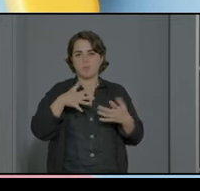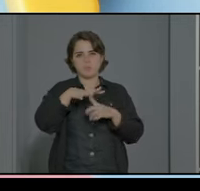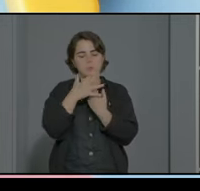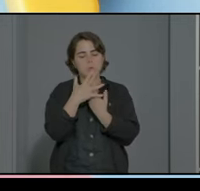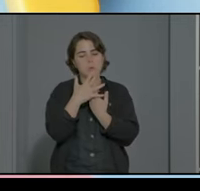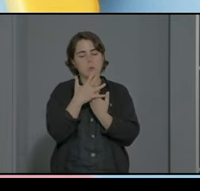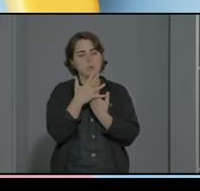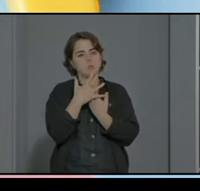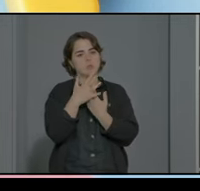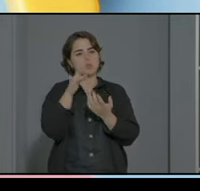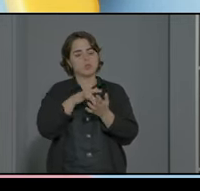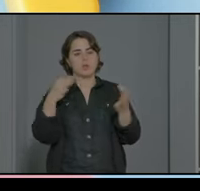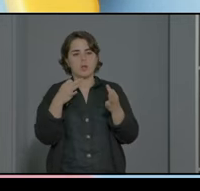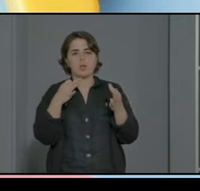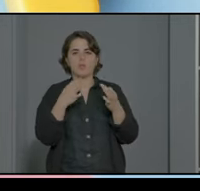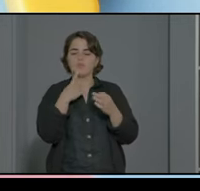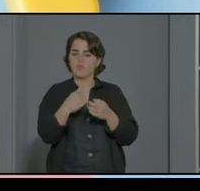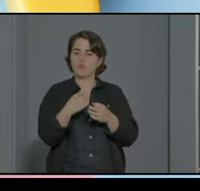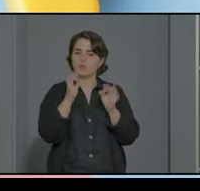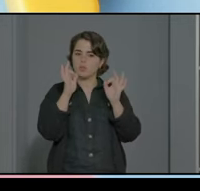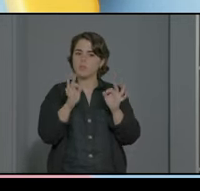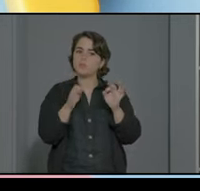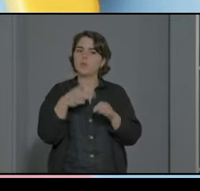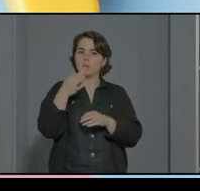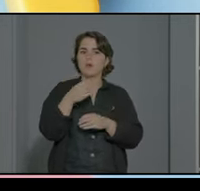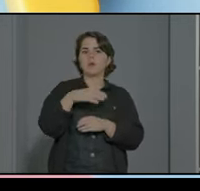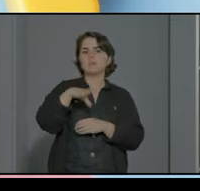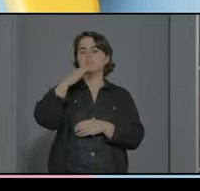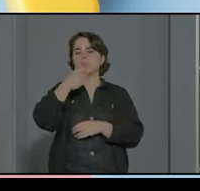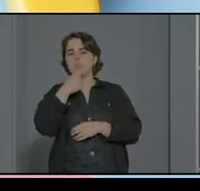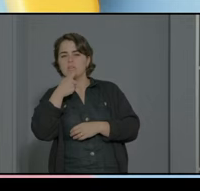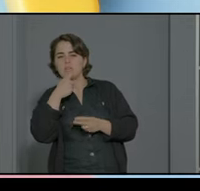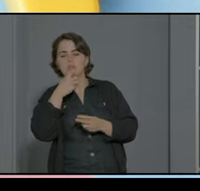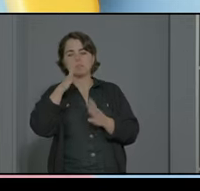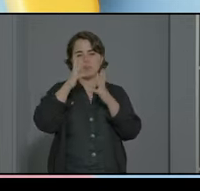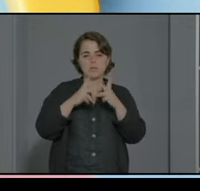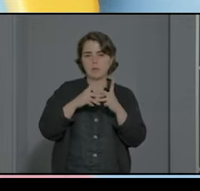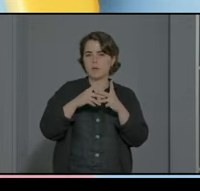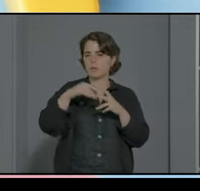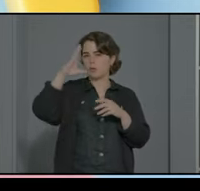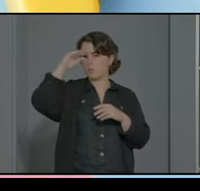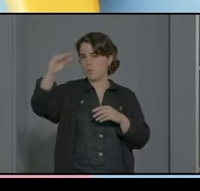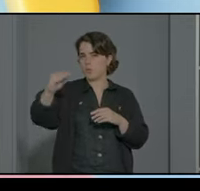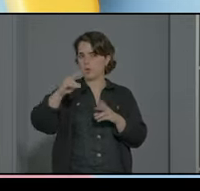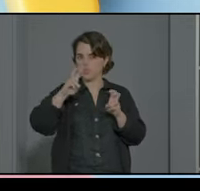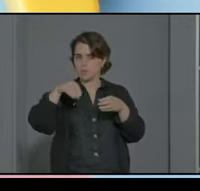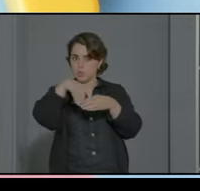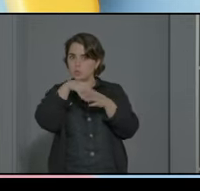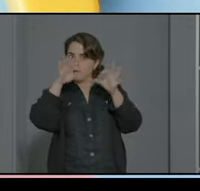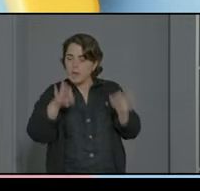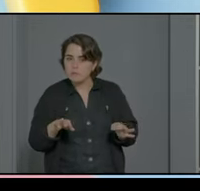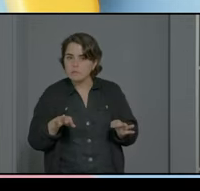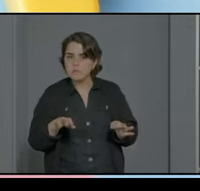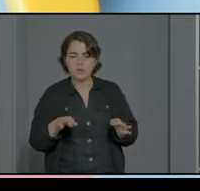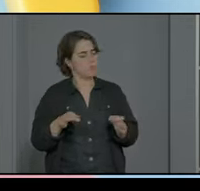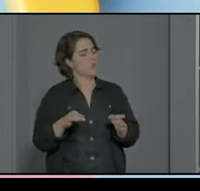se está produciendo muchas dificultades en ese sentido y ella es brillante en inglés en matemáticas pero eso es inclusión no es